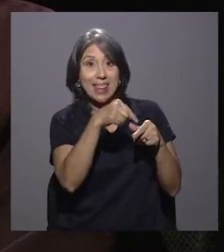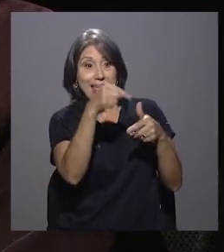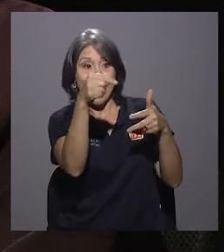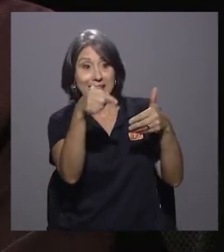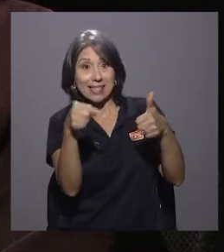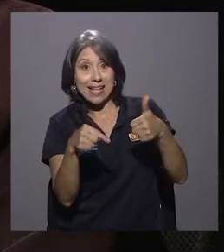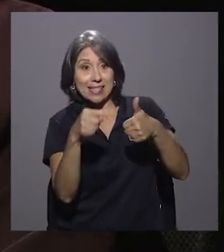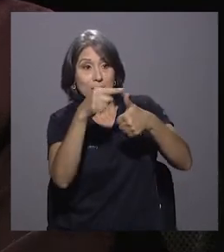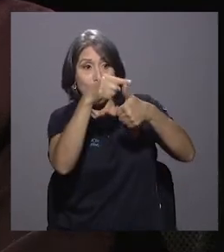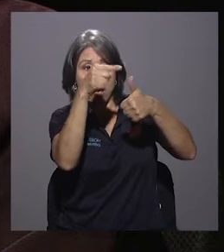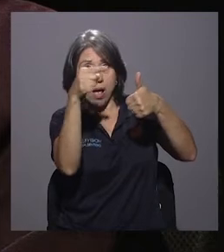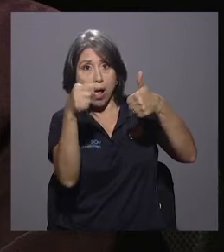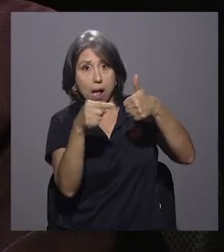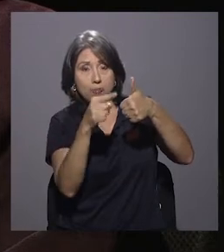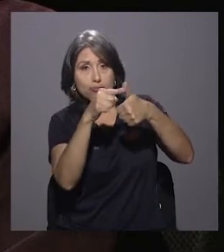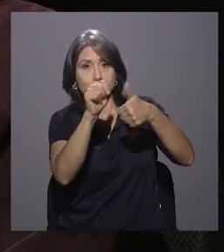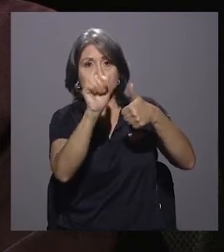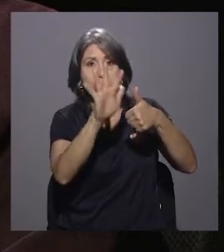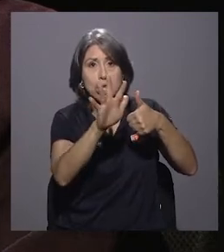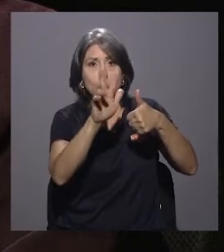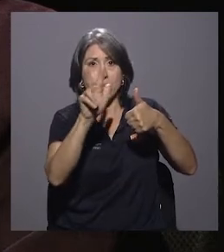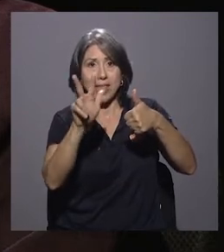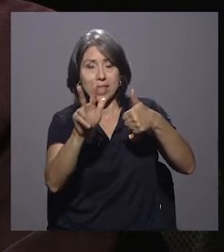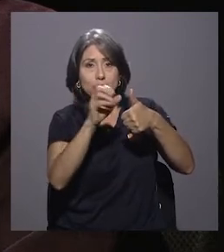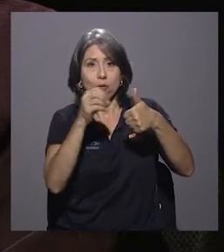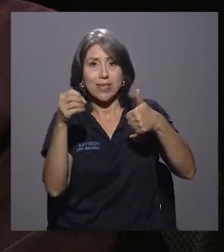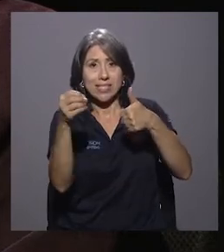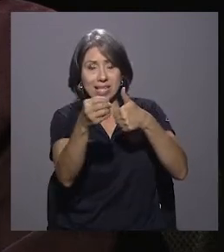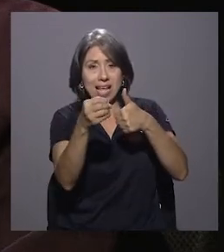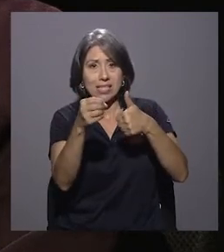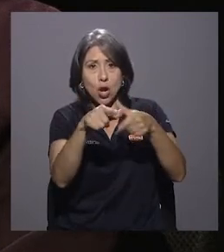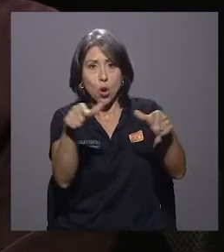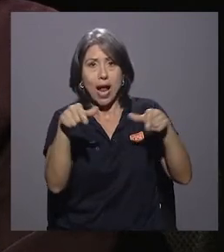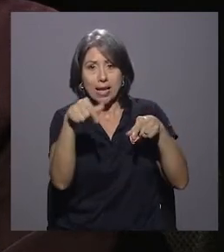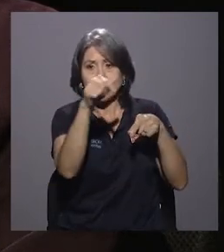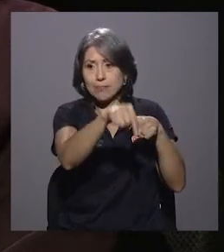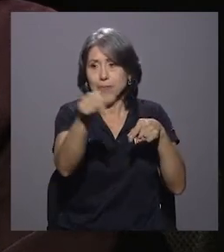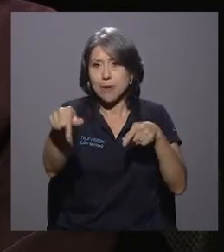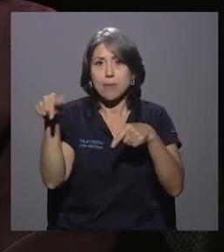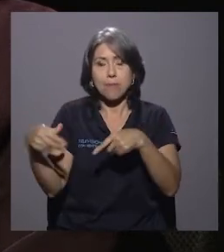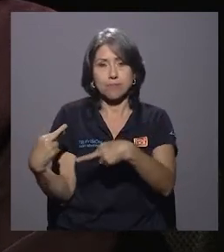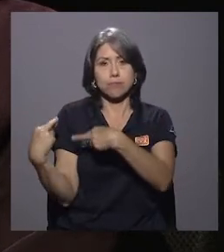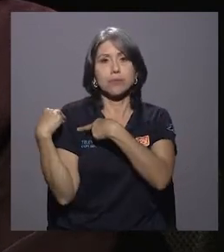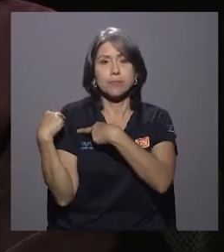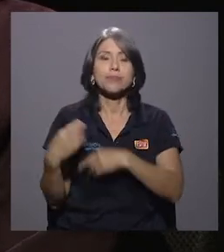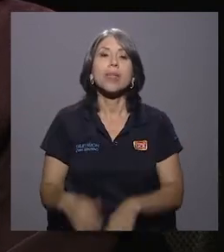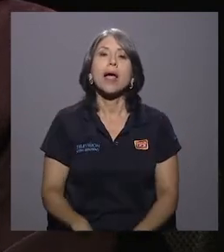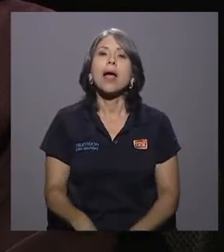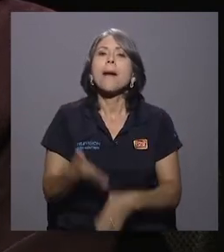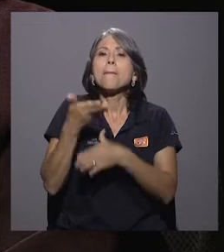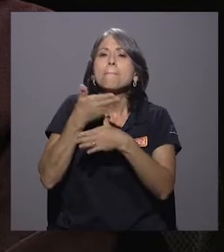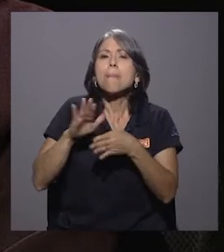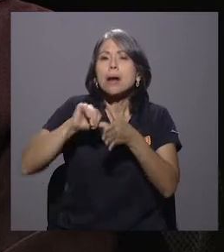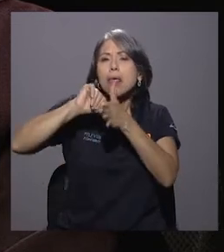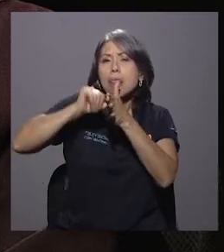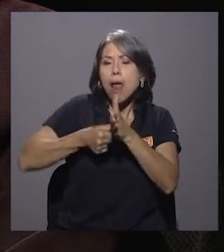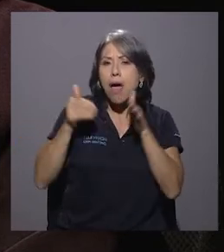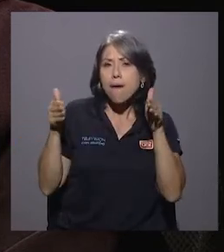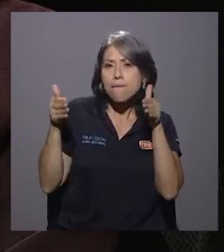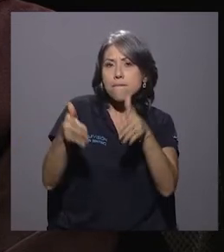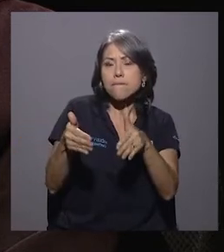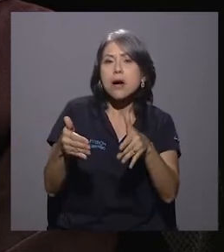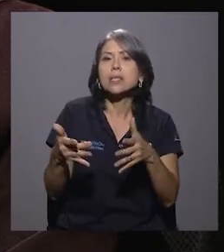regionales tienen a cargo 53 oficinas locales. parte del énfasis que he querido